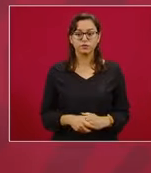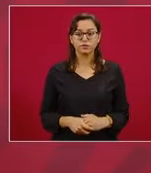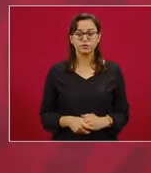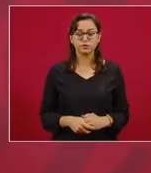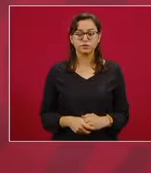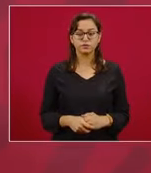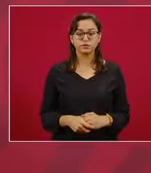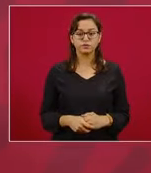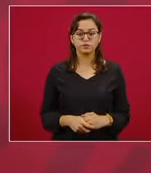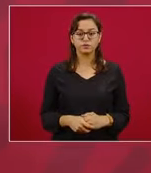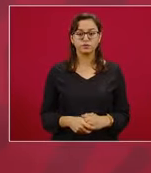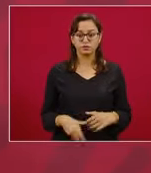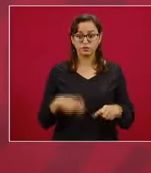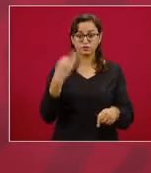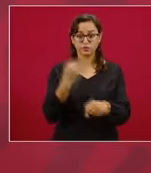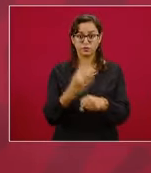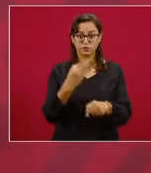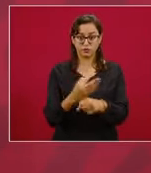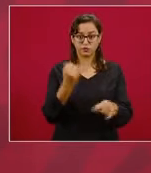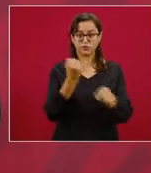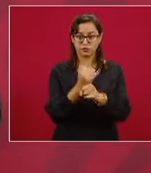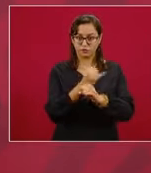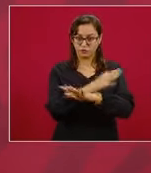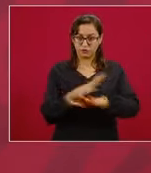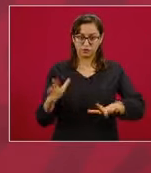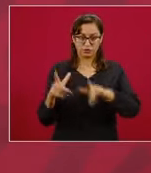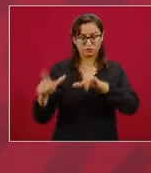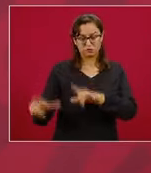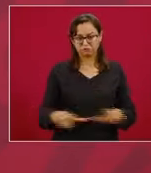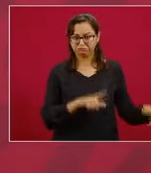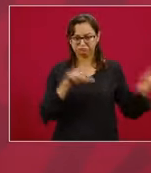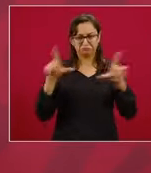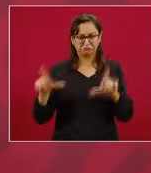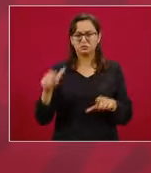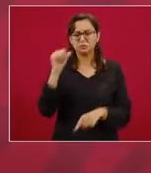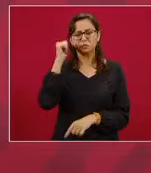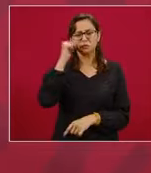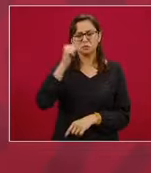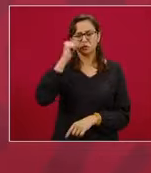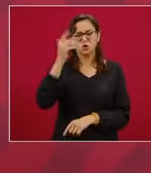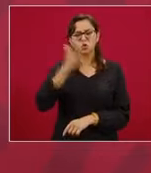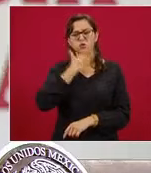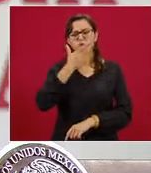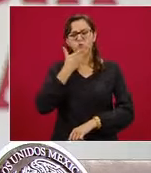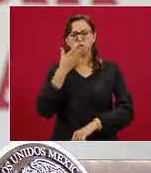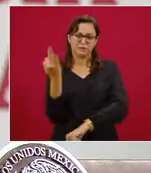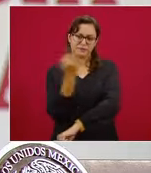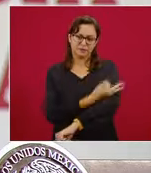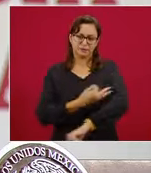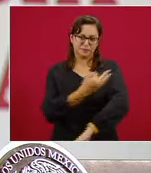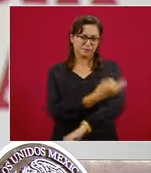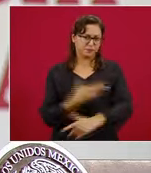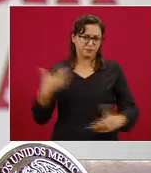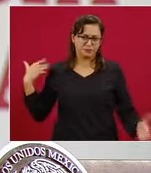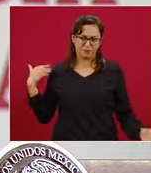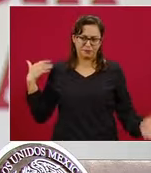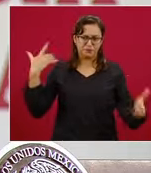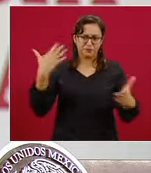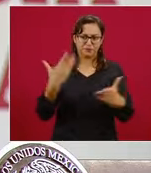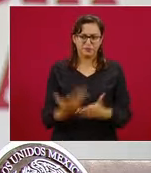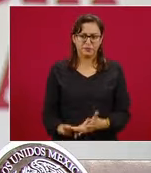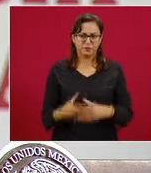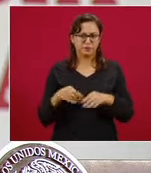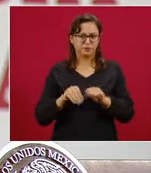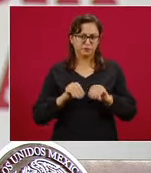Vamos a comentar el informe técnico que presentamos por las tardes para ilustrar de manera panorámica la situación